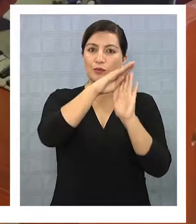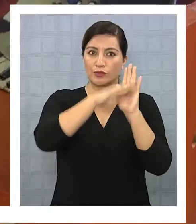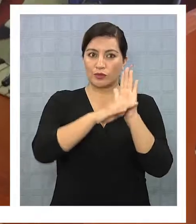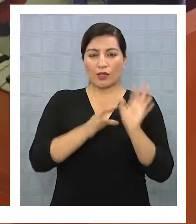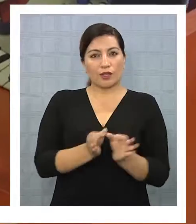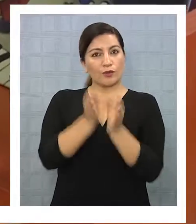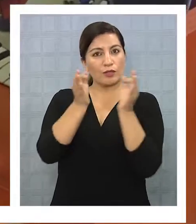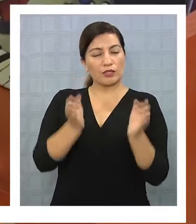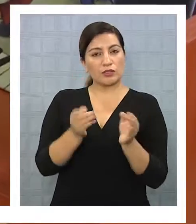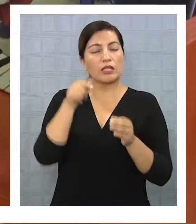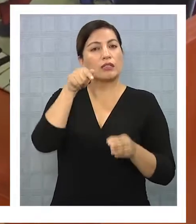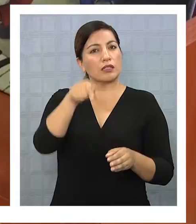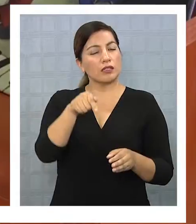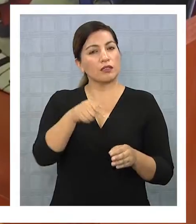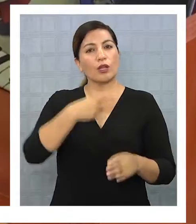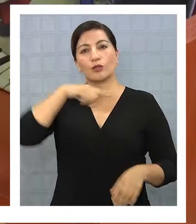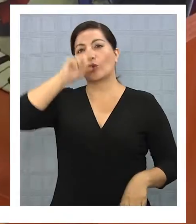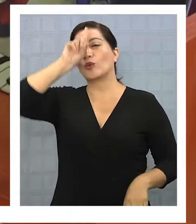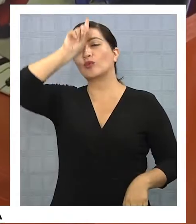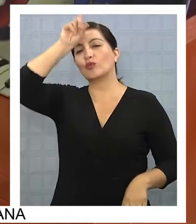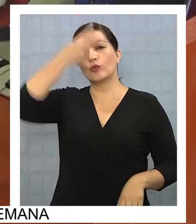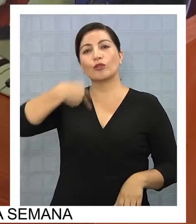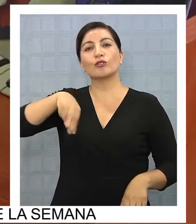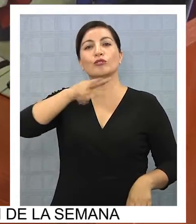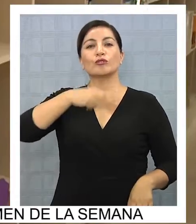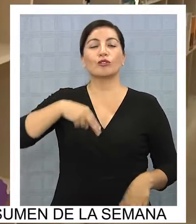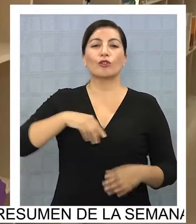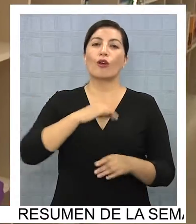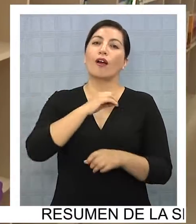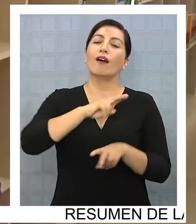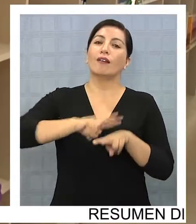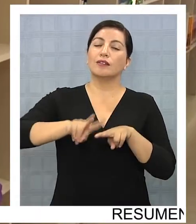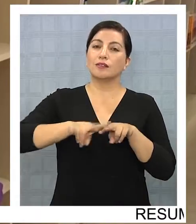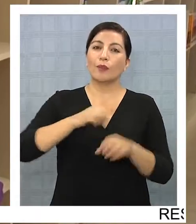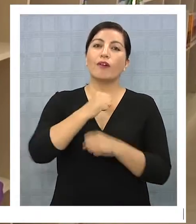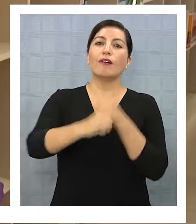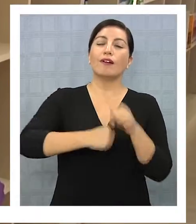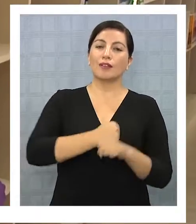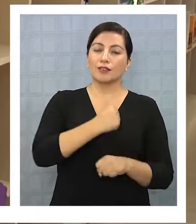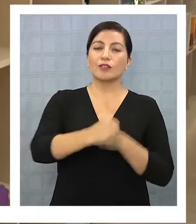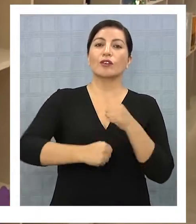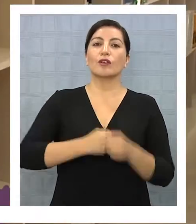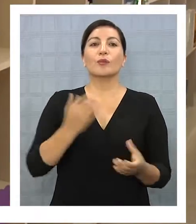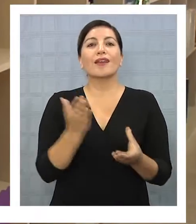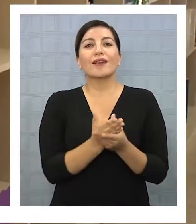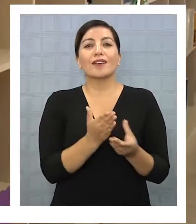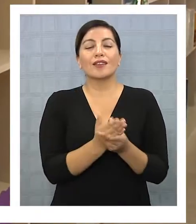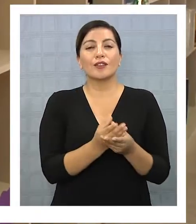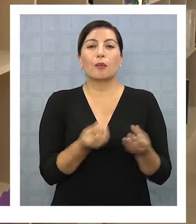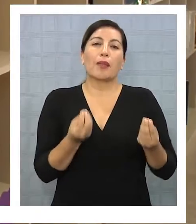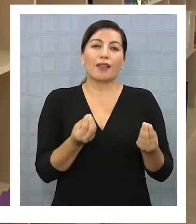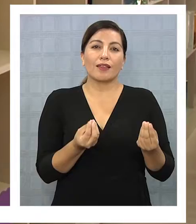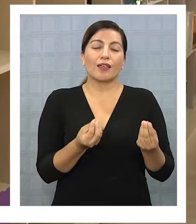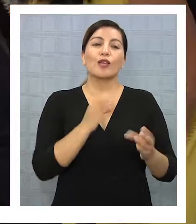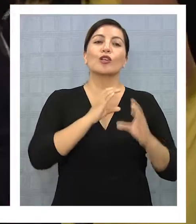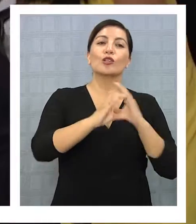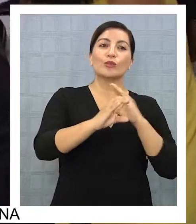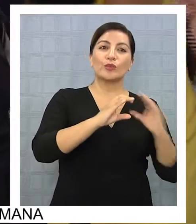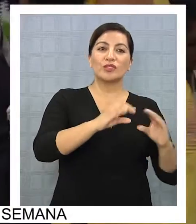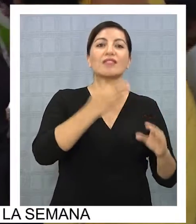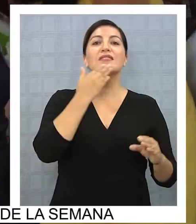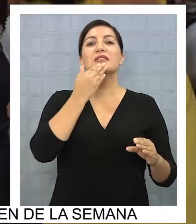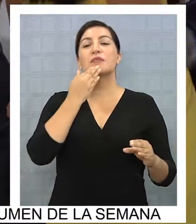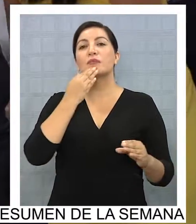educativa. Esto ya es una tradición que venimos haciendo cada año, es un muy buen aporte porque la agenda sirve como un medio de comunicación, también es libreta de